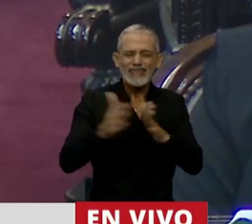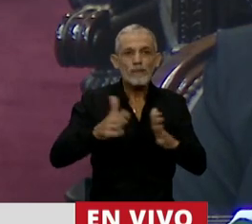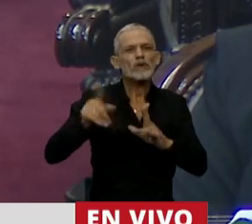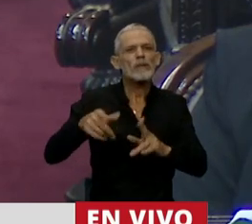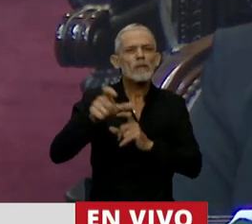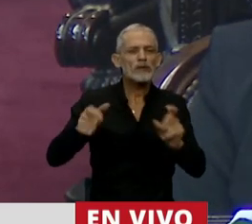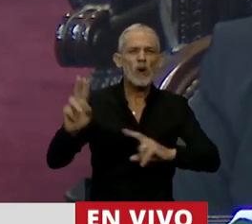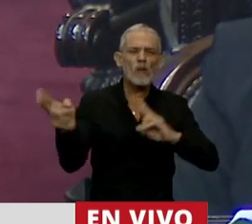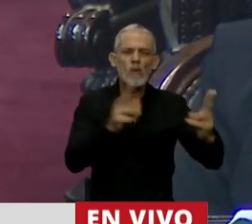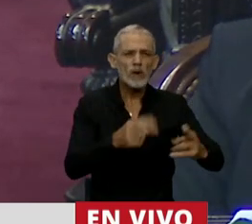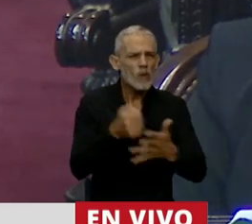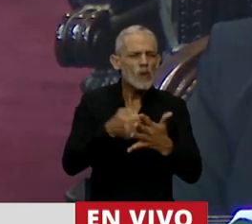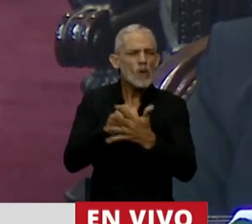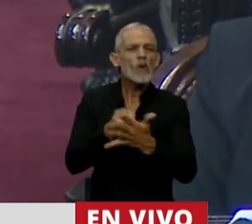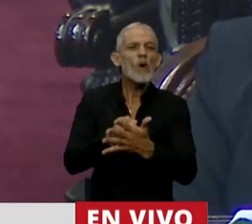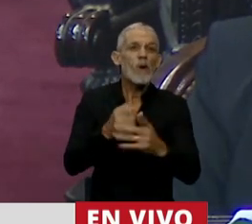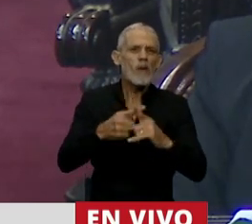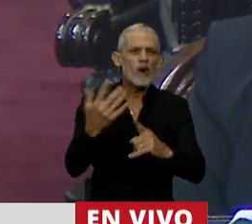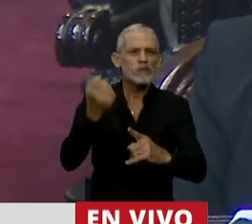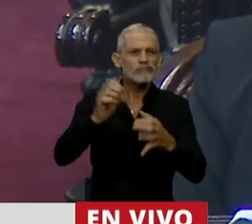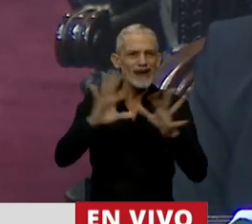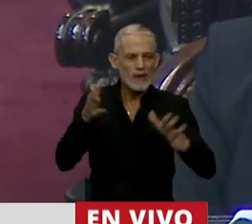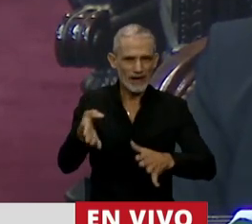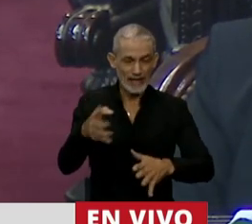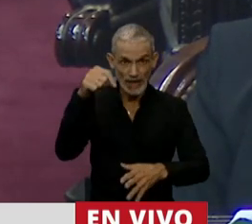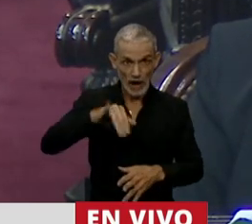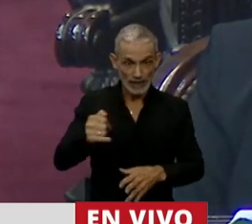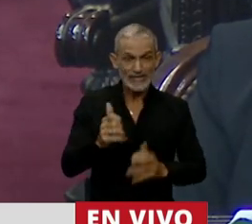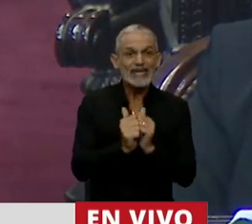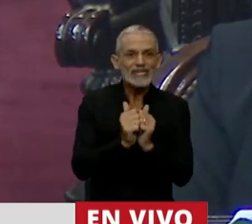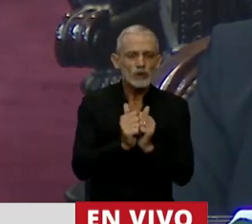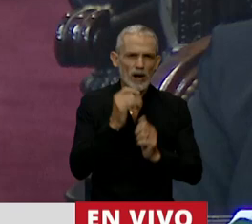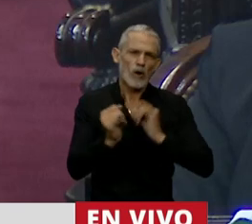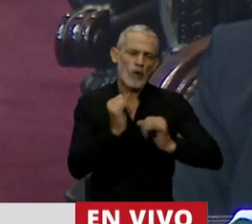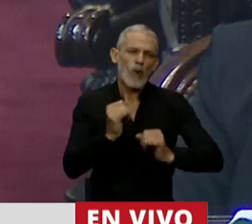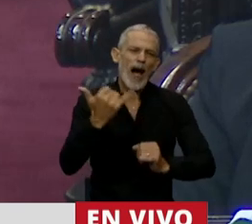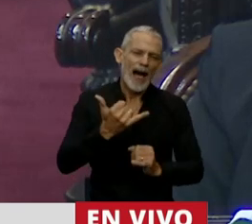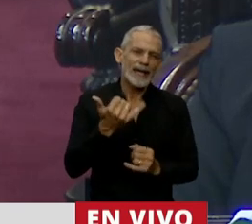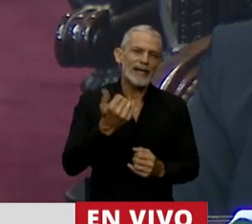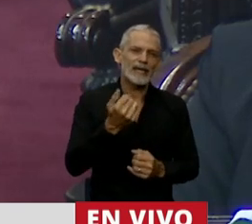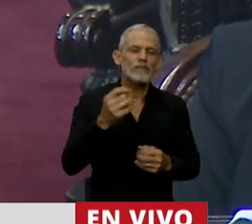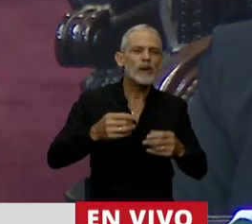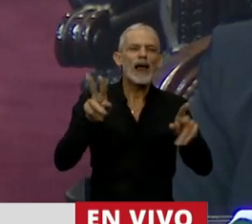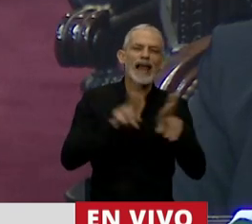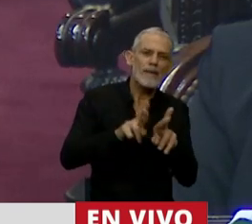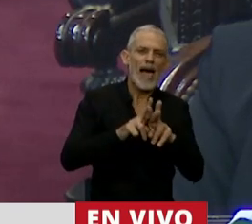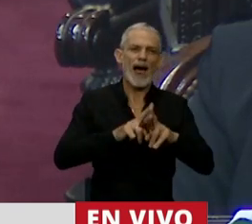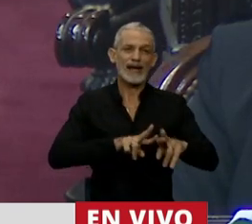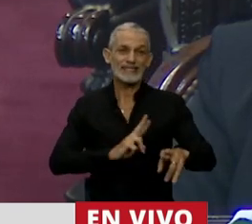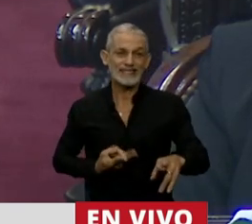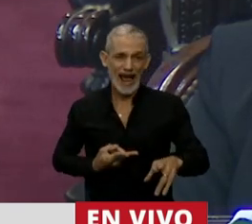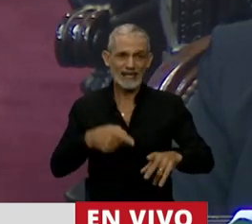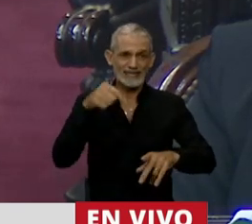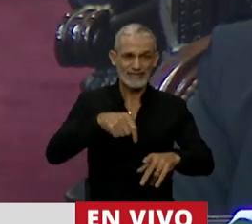en ir hacia la libertad. Ahora sí, la historia tendrá que contar con las mujeres lesbianas y trans de